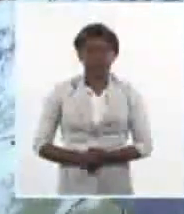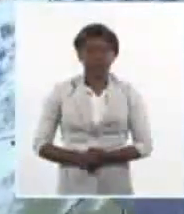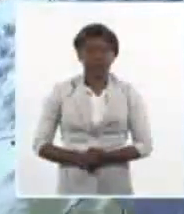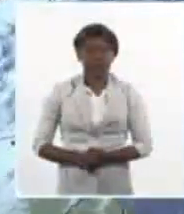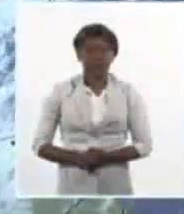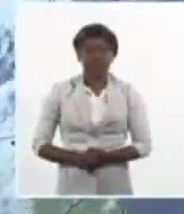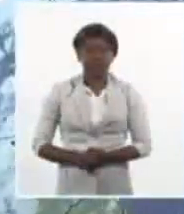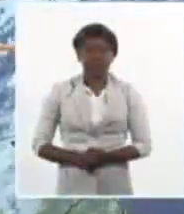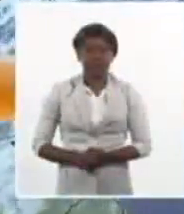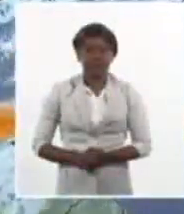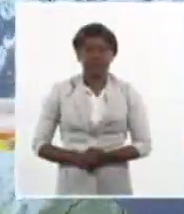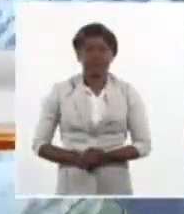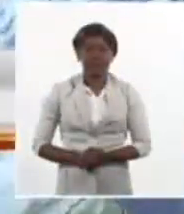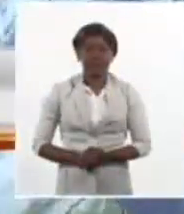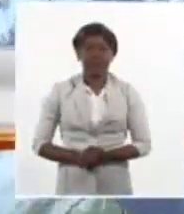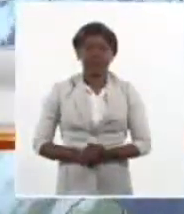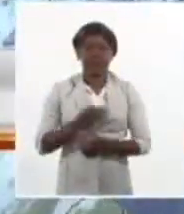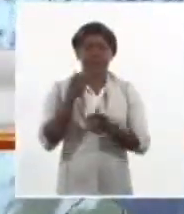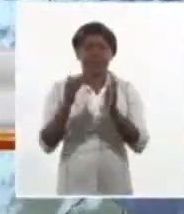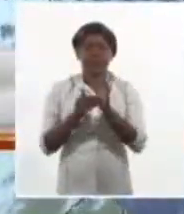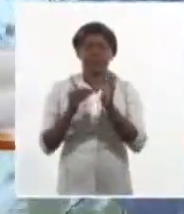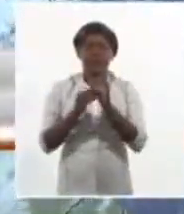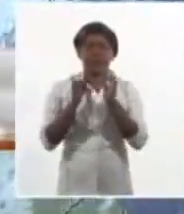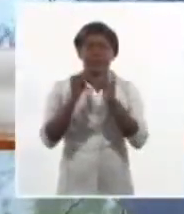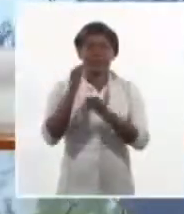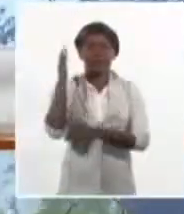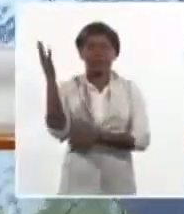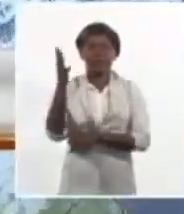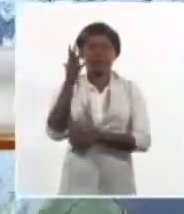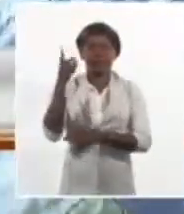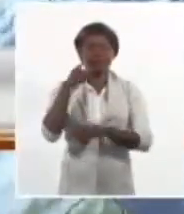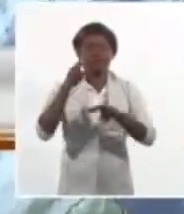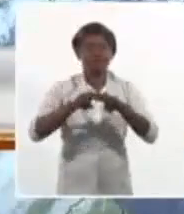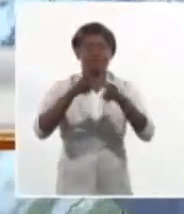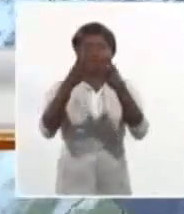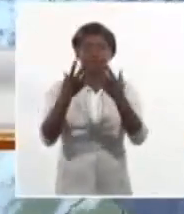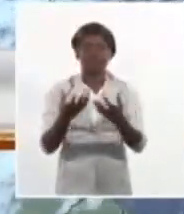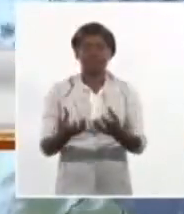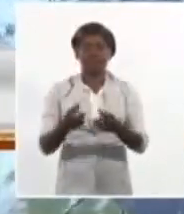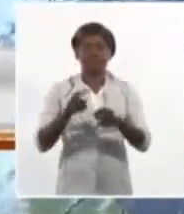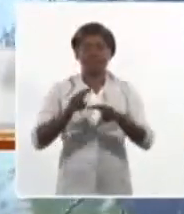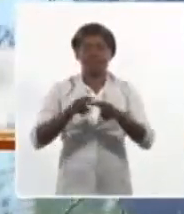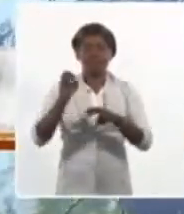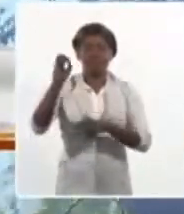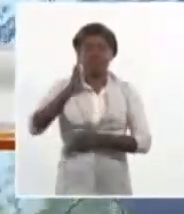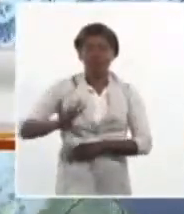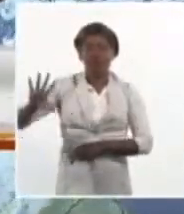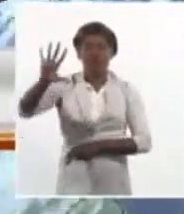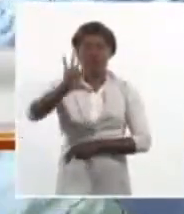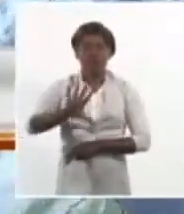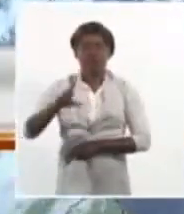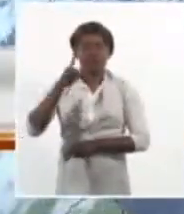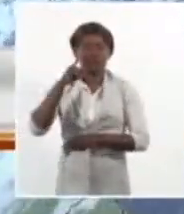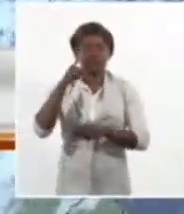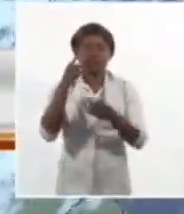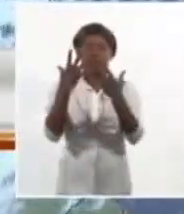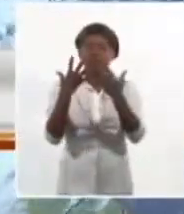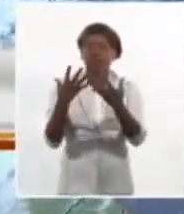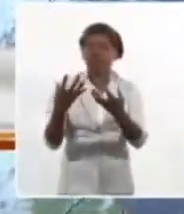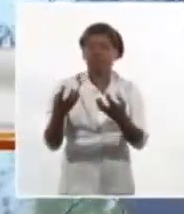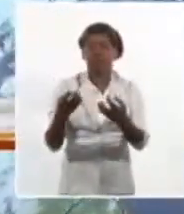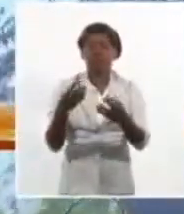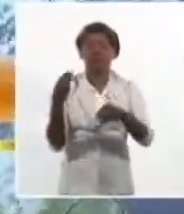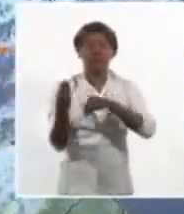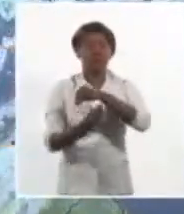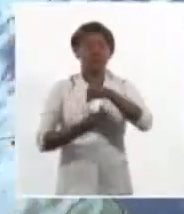Muy buenas tardes, hay un incremento de la humedad sobre la región oriental de nuestro país y en combinación con factores locales y otras condiciones